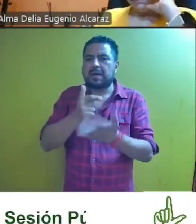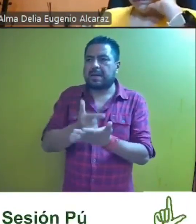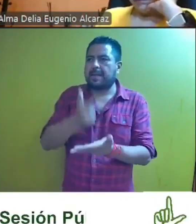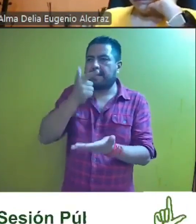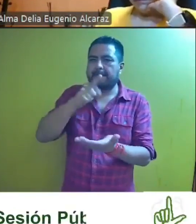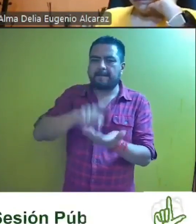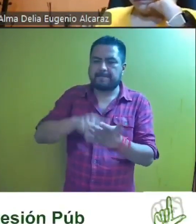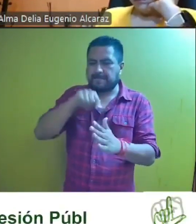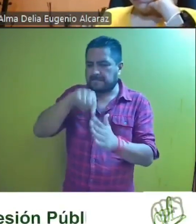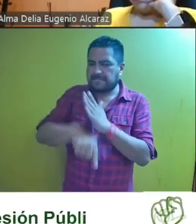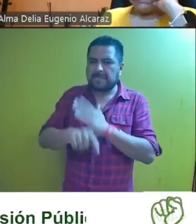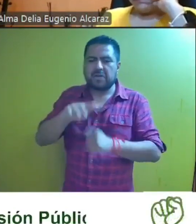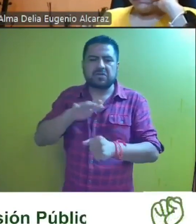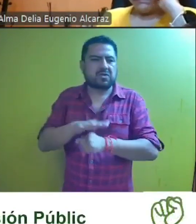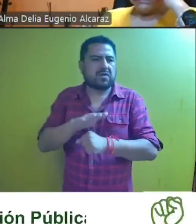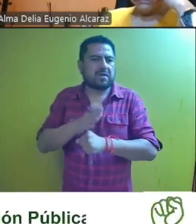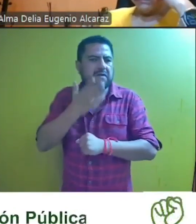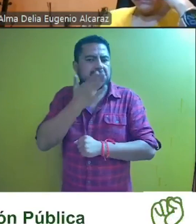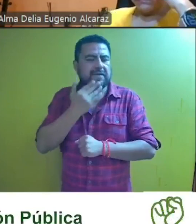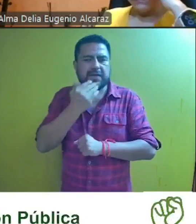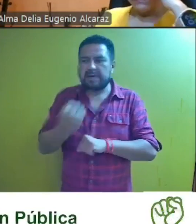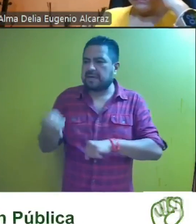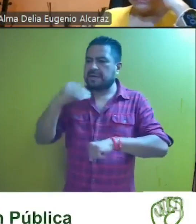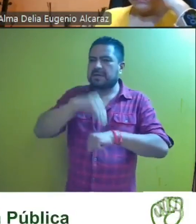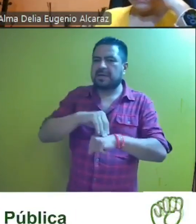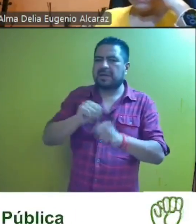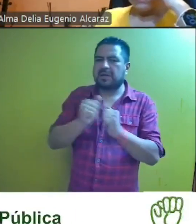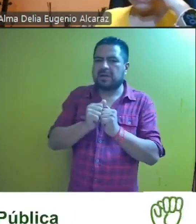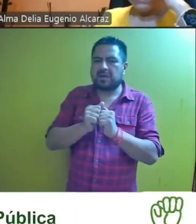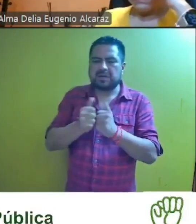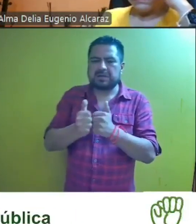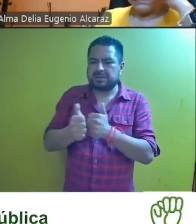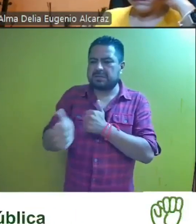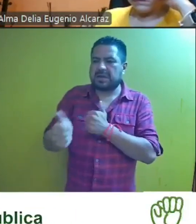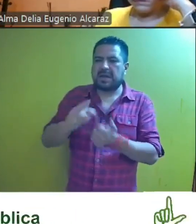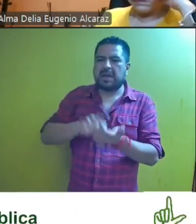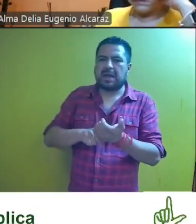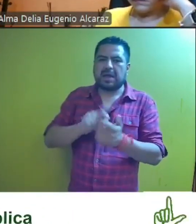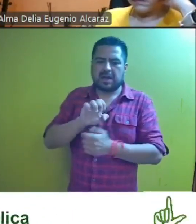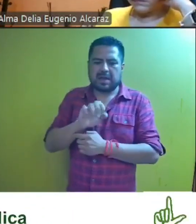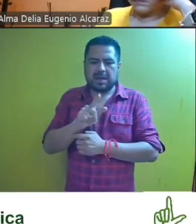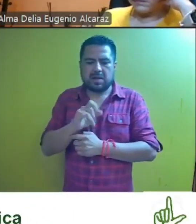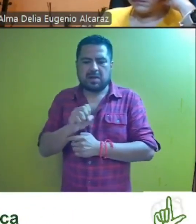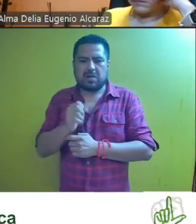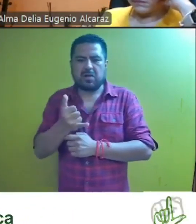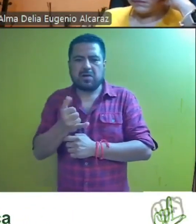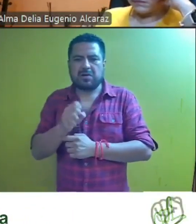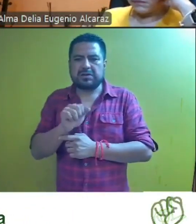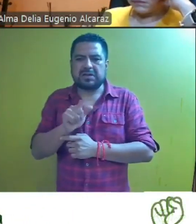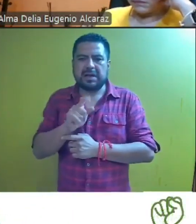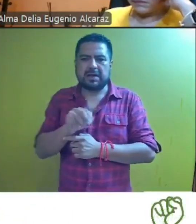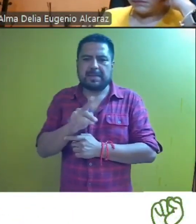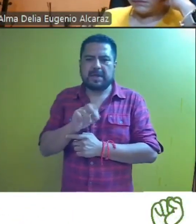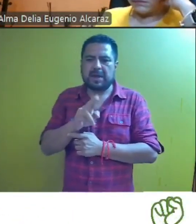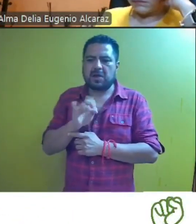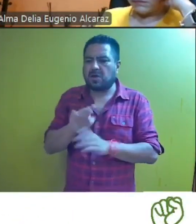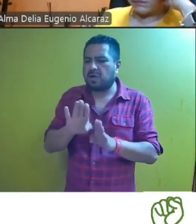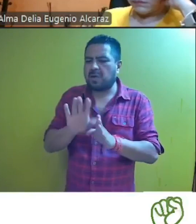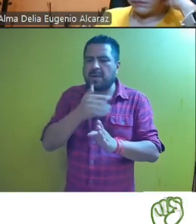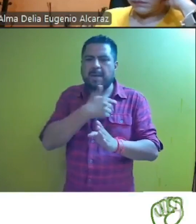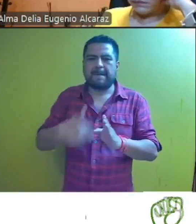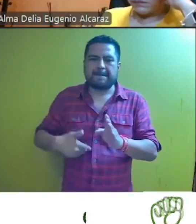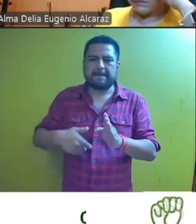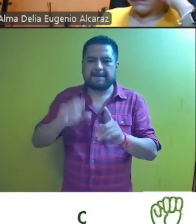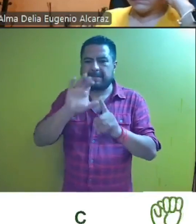fondo de la actora y suficiente para ordenar la separación de lois almerón díaz al cargo de presidente del comité